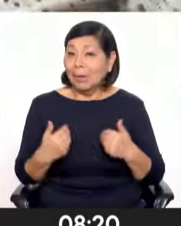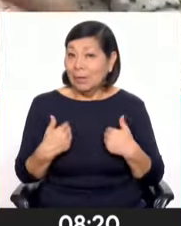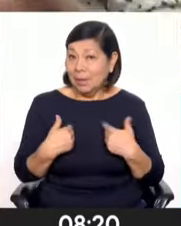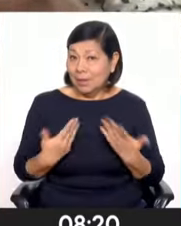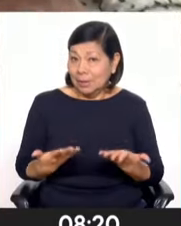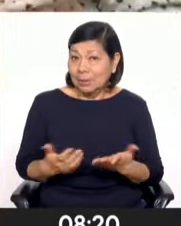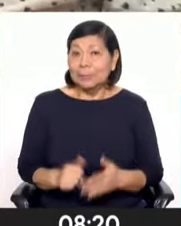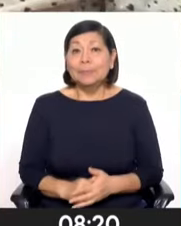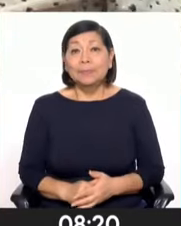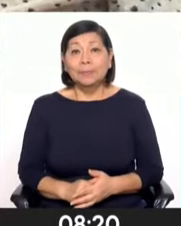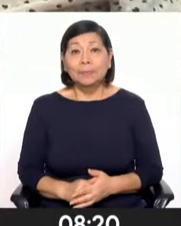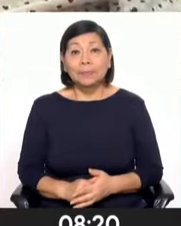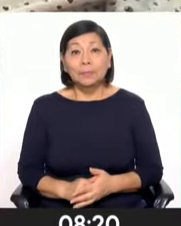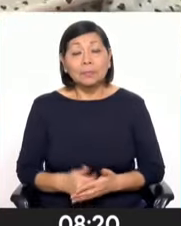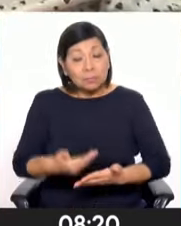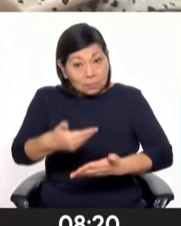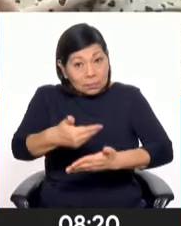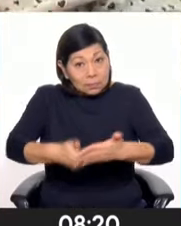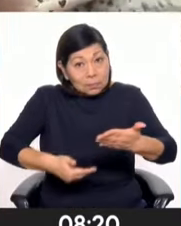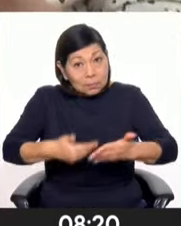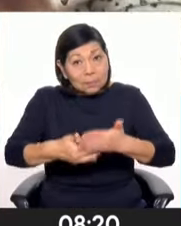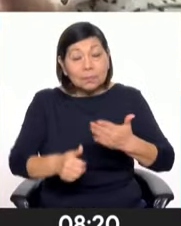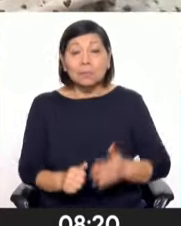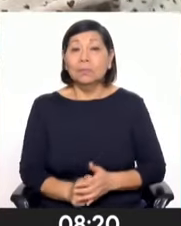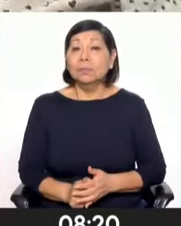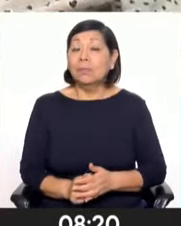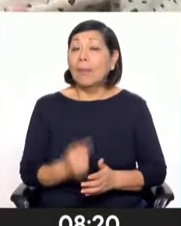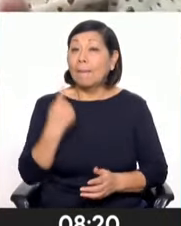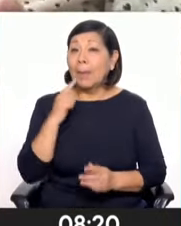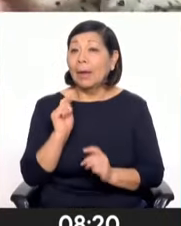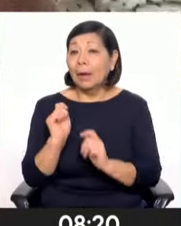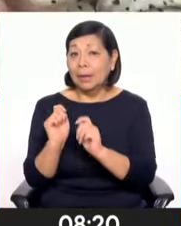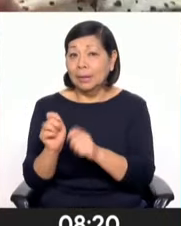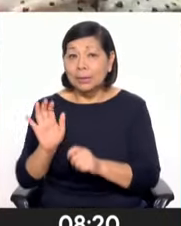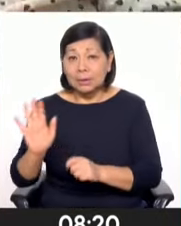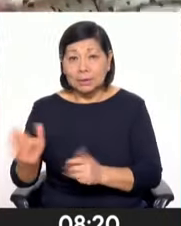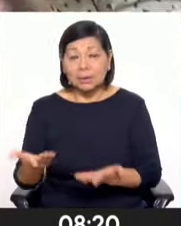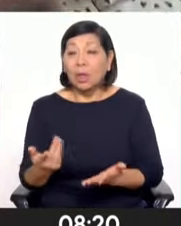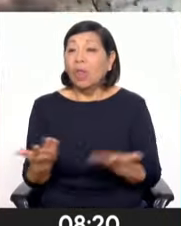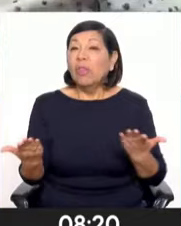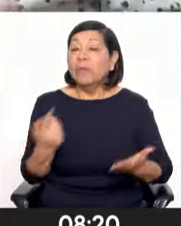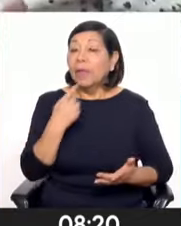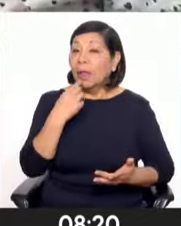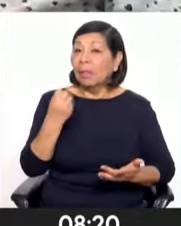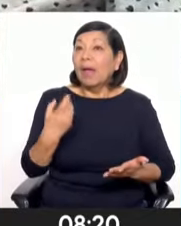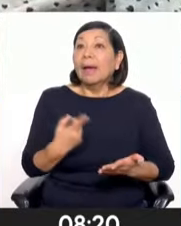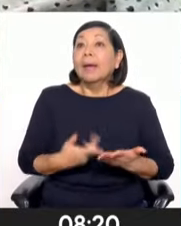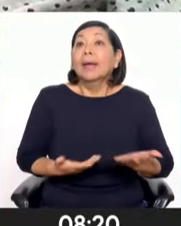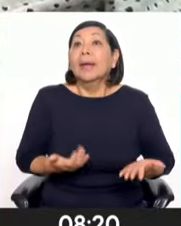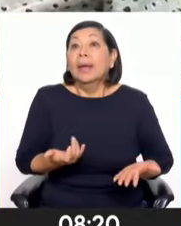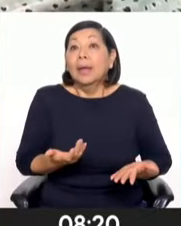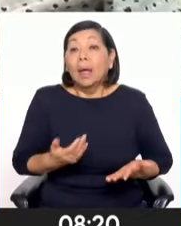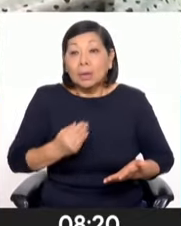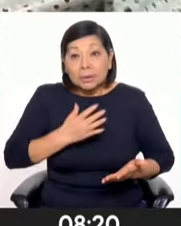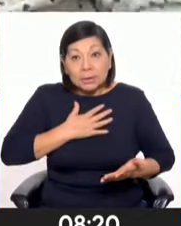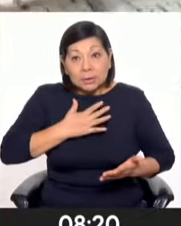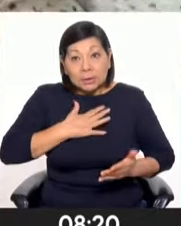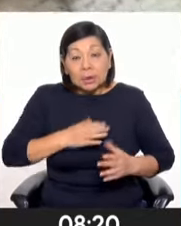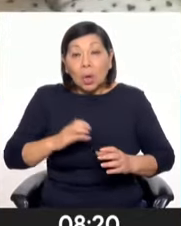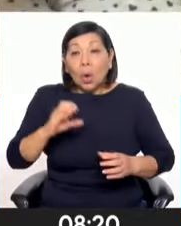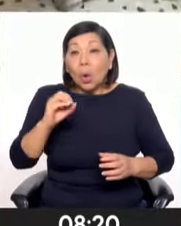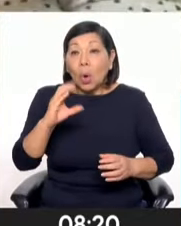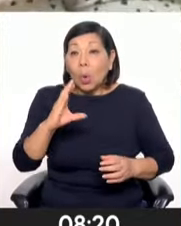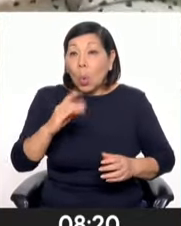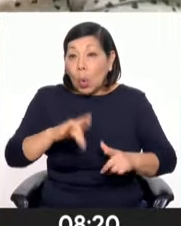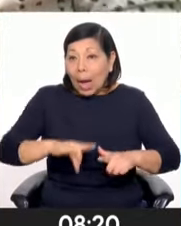nacionales a través de un documento dirigido a ellos donde ellos me indiquen qué es lo que pertenece a Ocucaje,